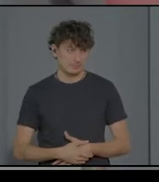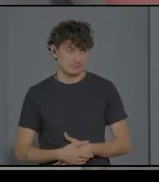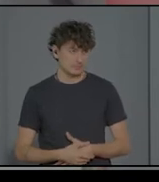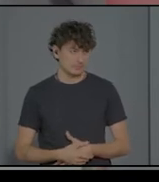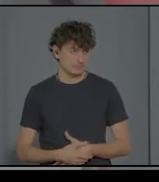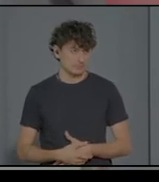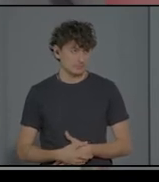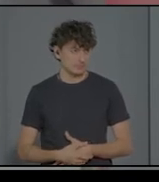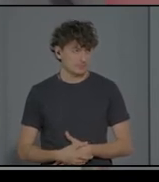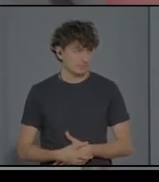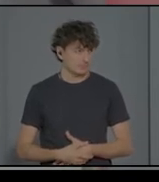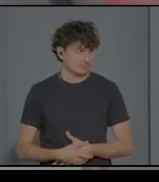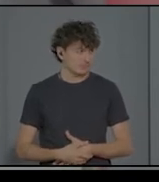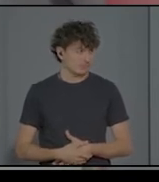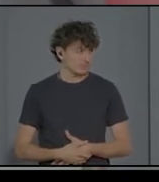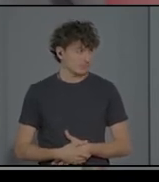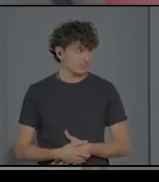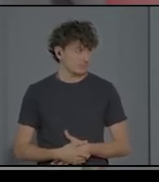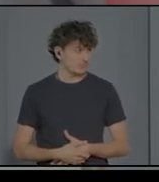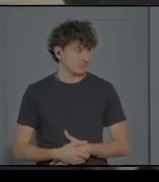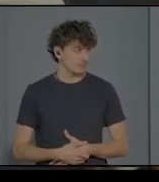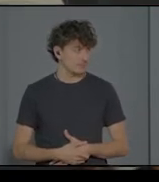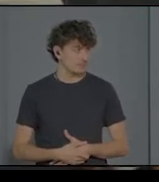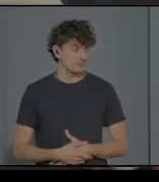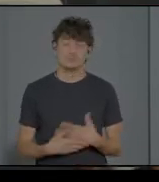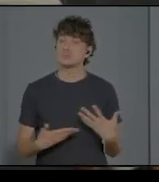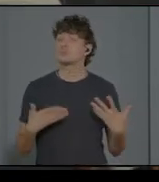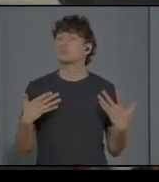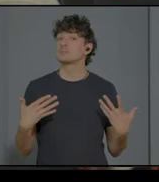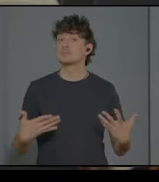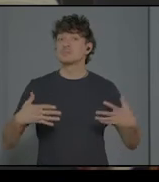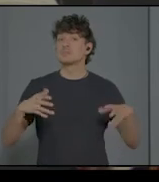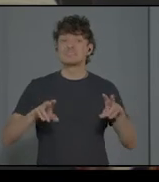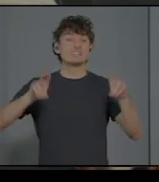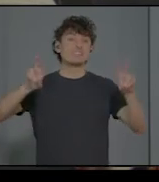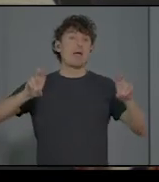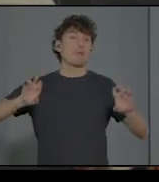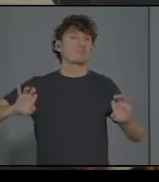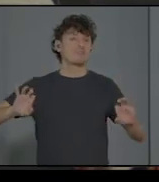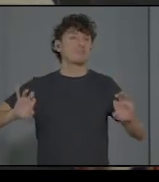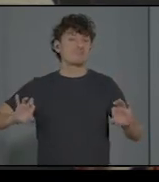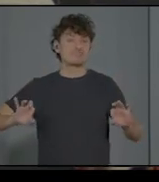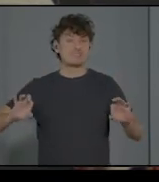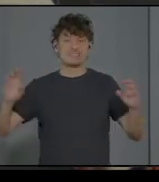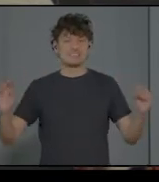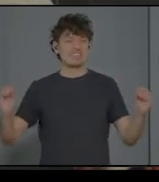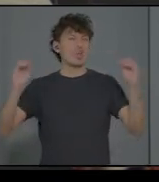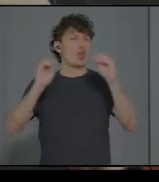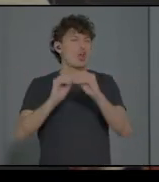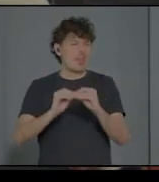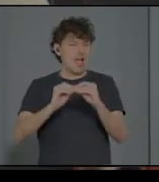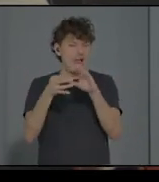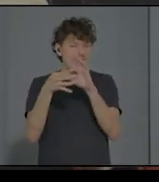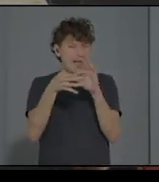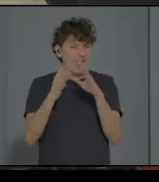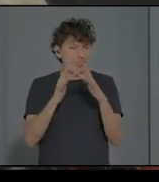En donde todo el tema de la importancia, de la sincronía y de la relación, yo normalmente